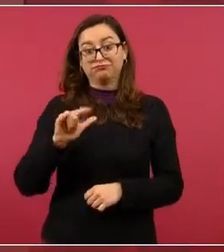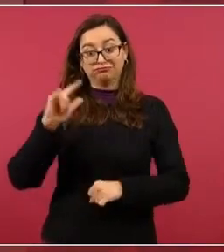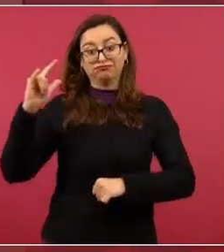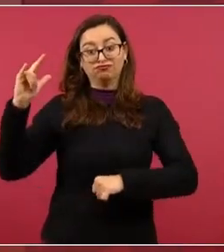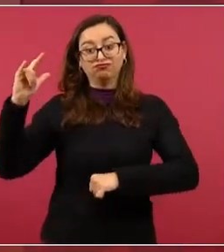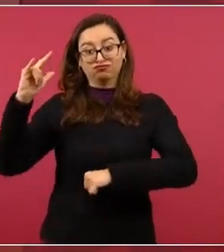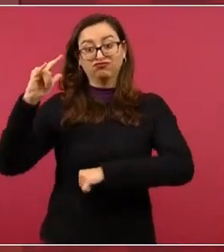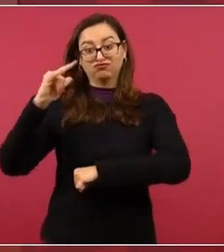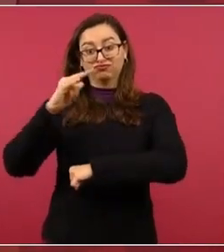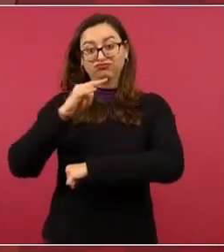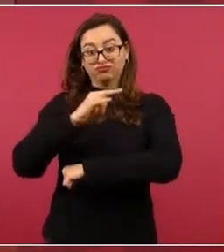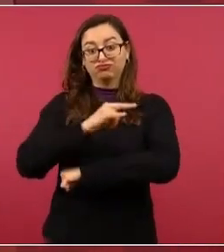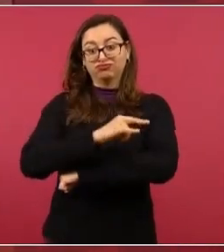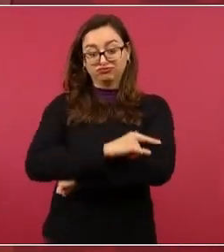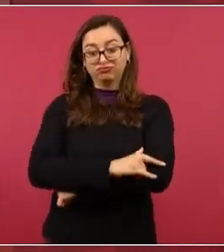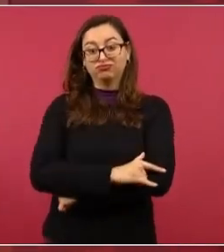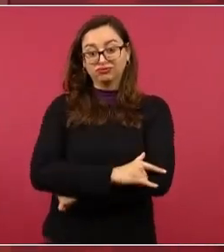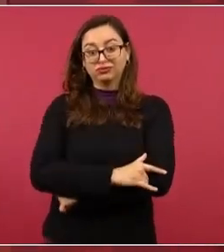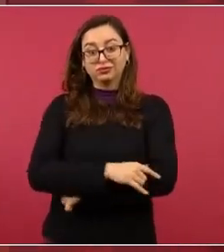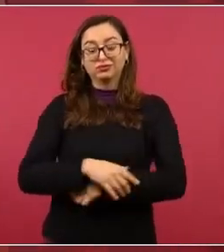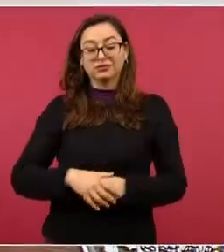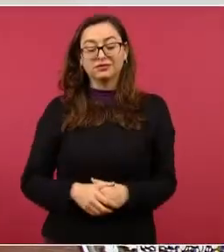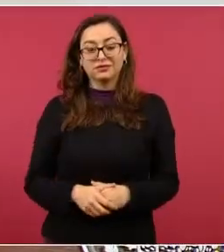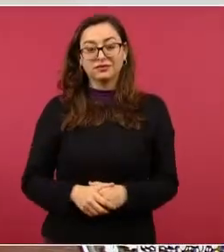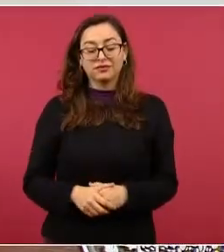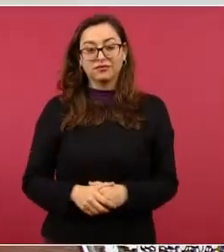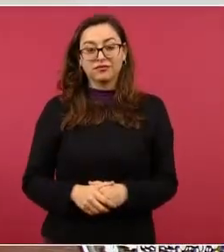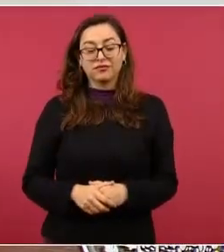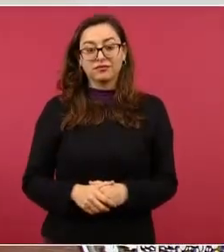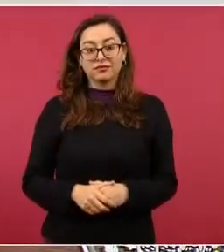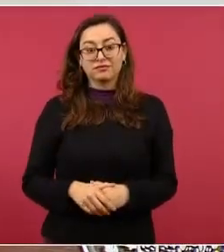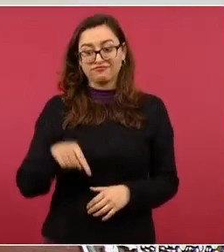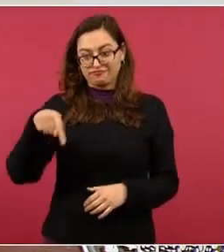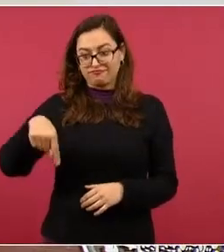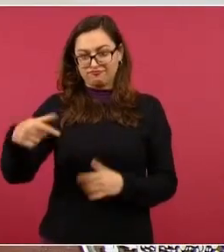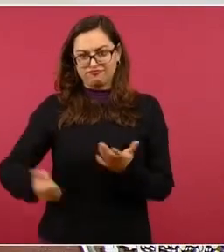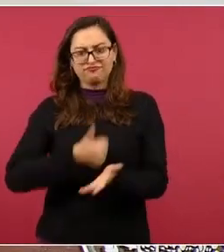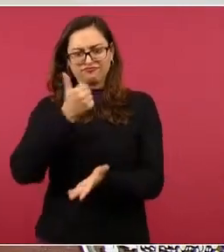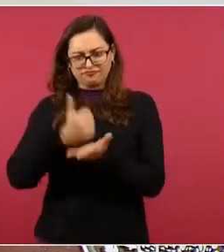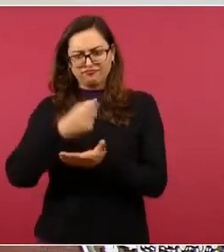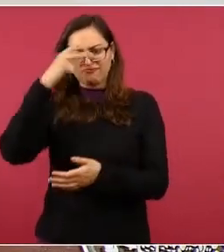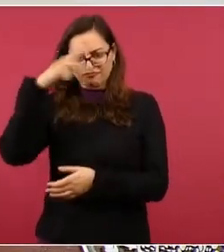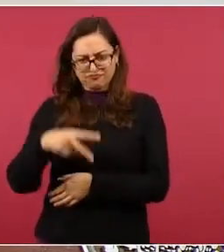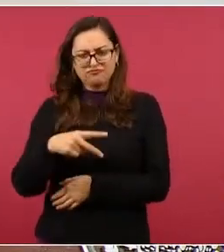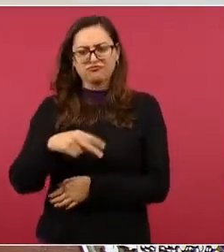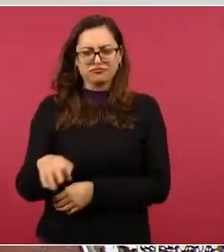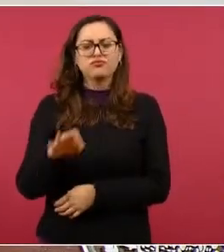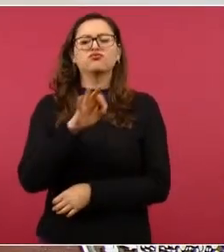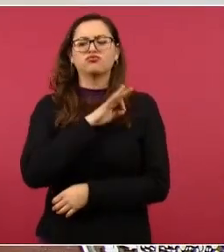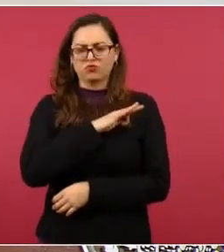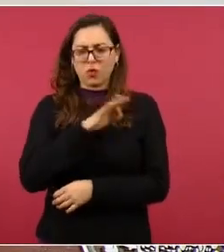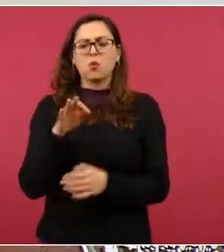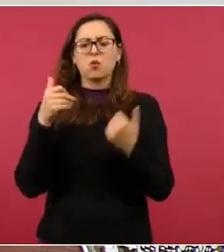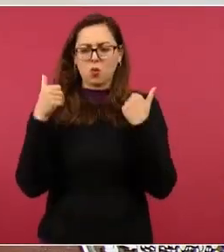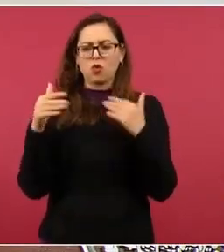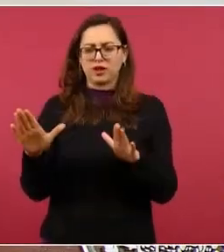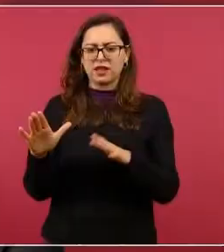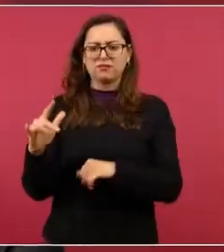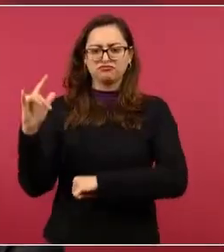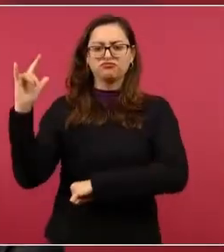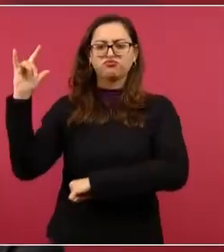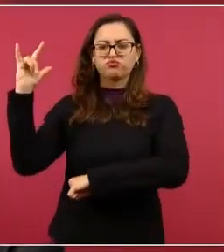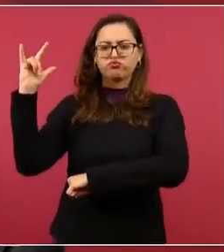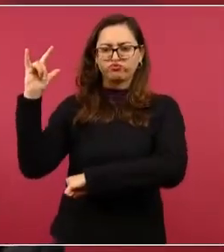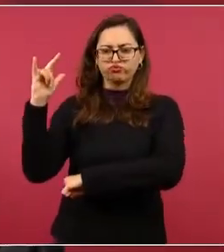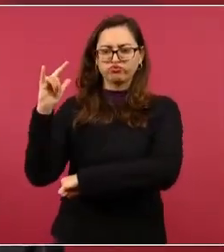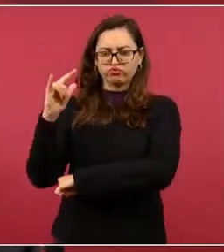sí, este, el aeropuerto de la Ciudad de México tiene también capacidad, pero ahora están